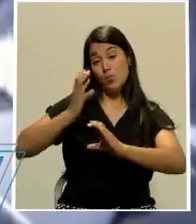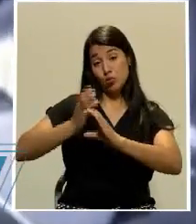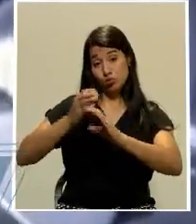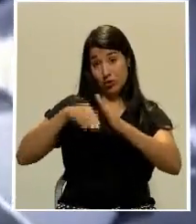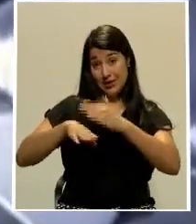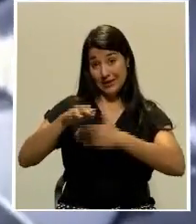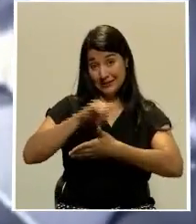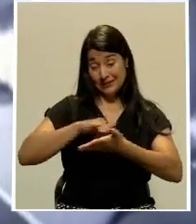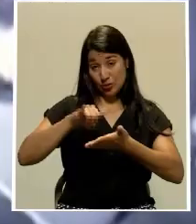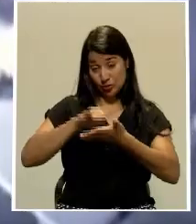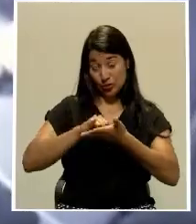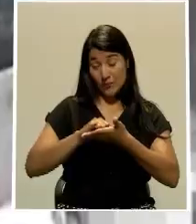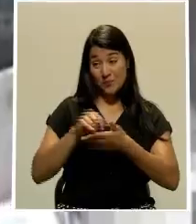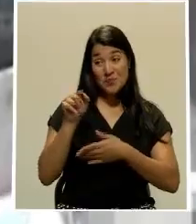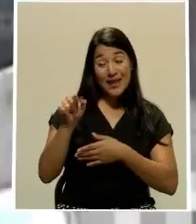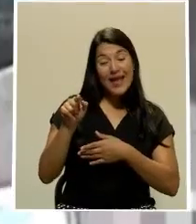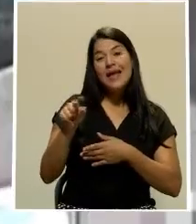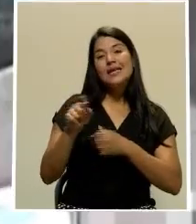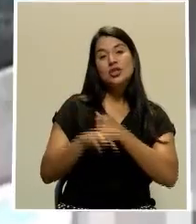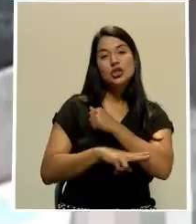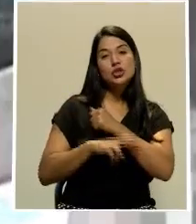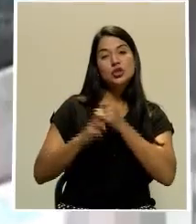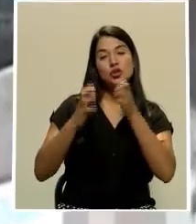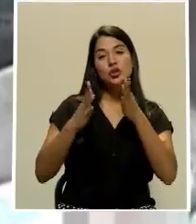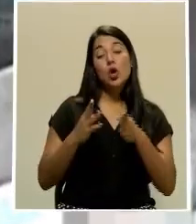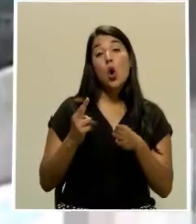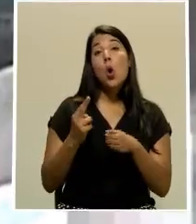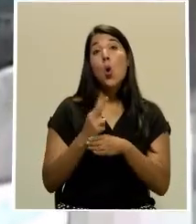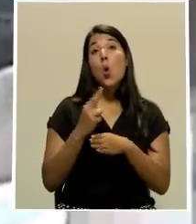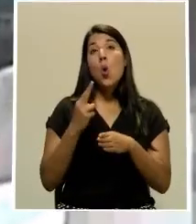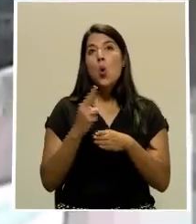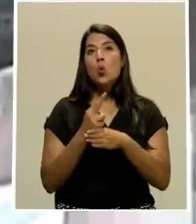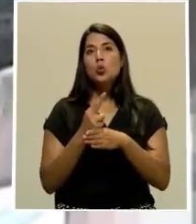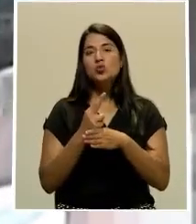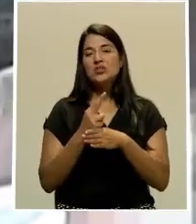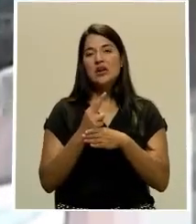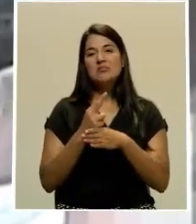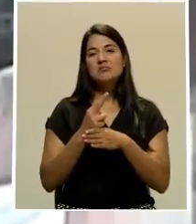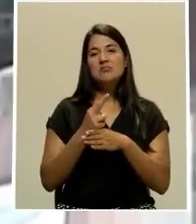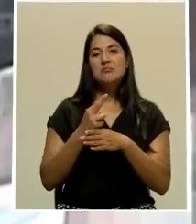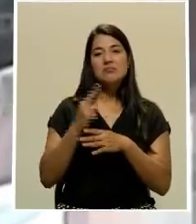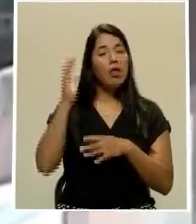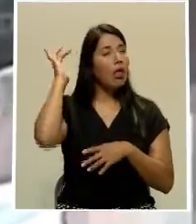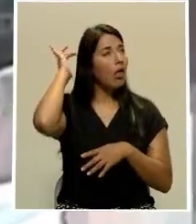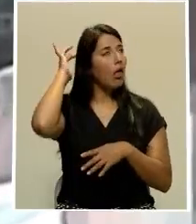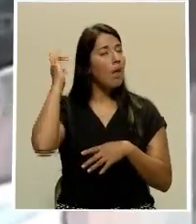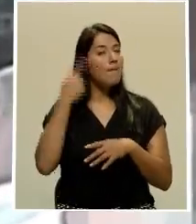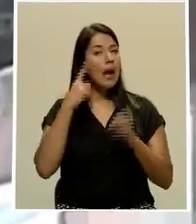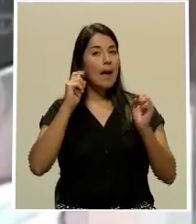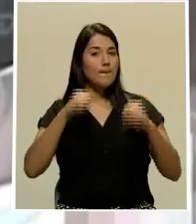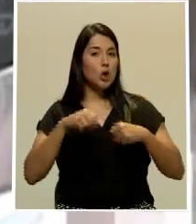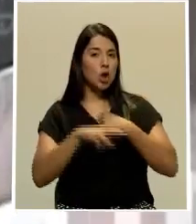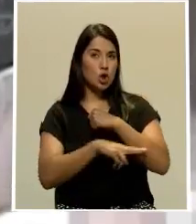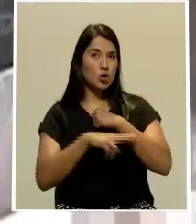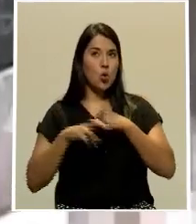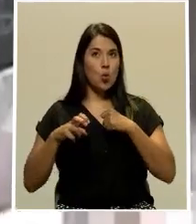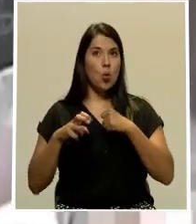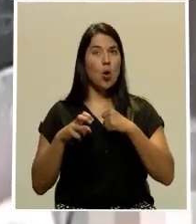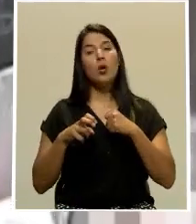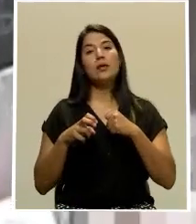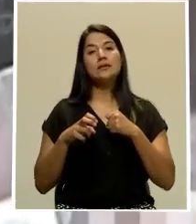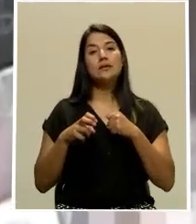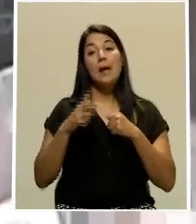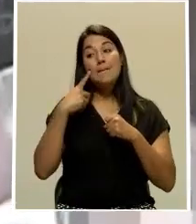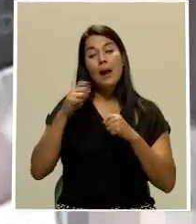En muchos de los casos, estos delincuentes utilizan el timo para distraer a los usuarios y de esa manera poder sacar de sus bolsas los